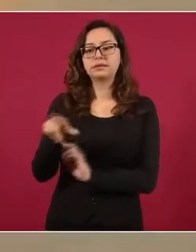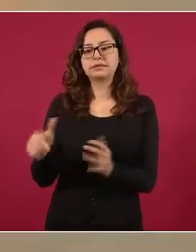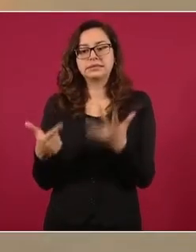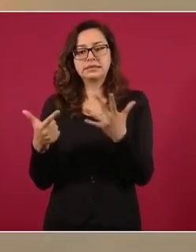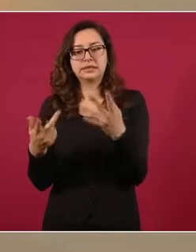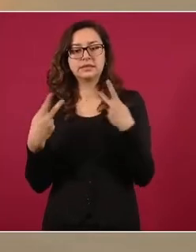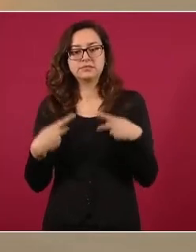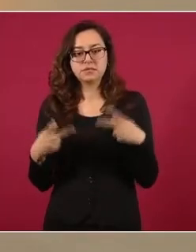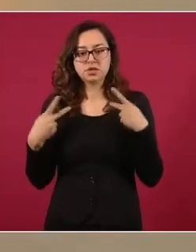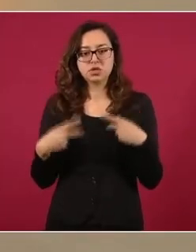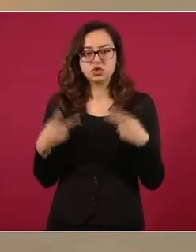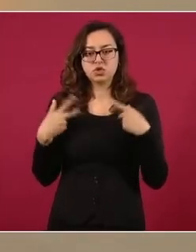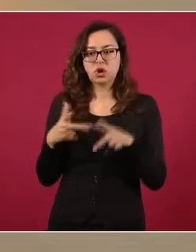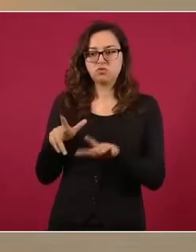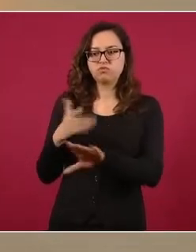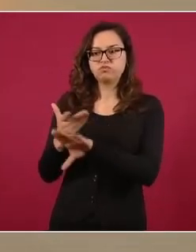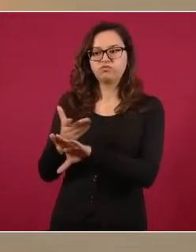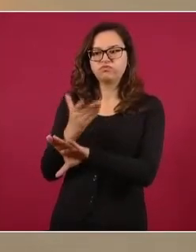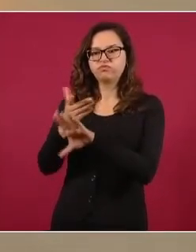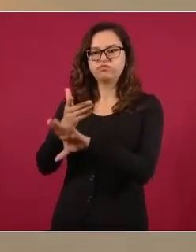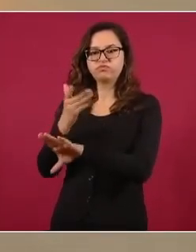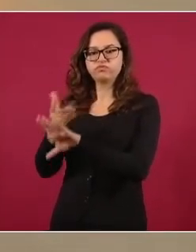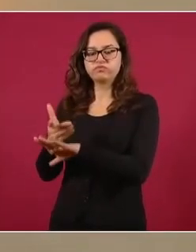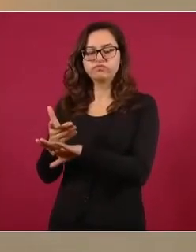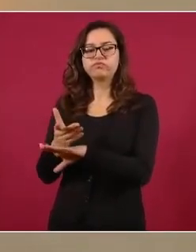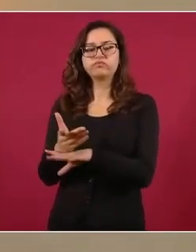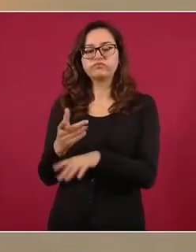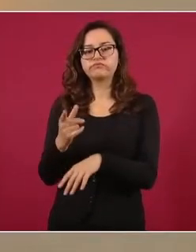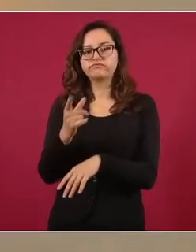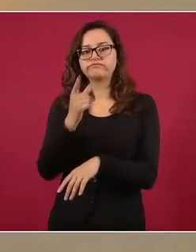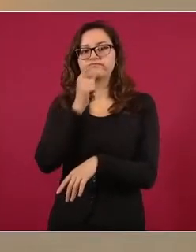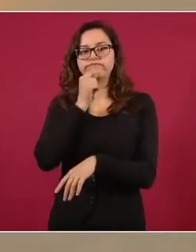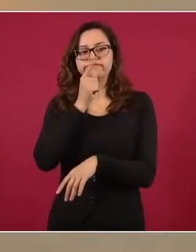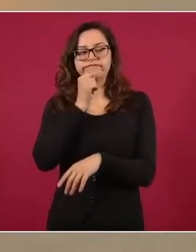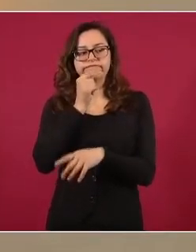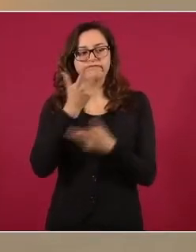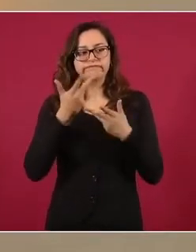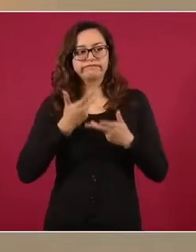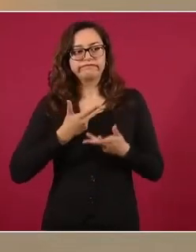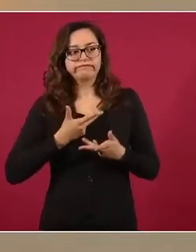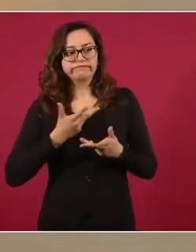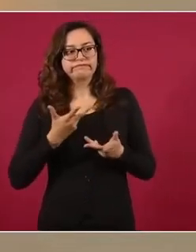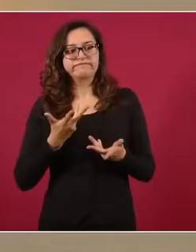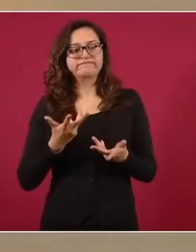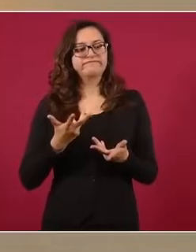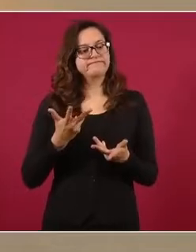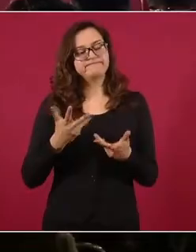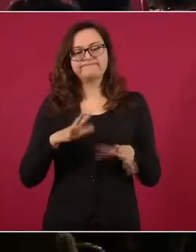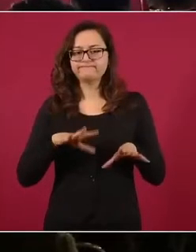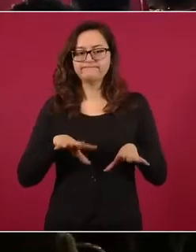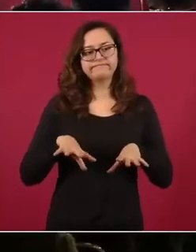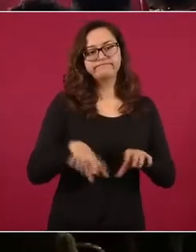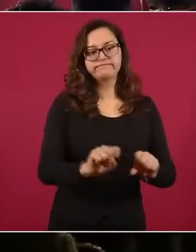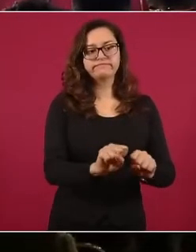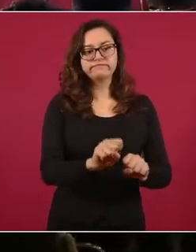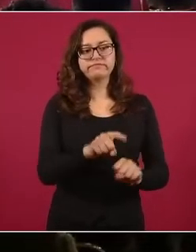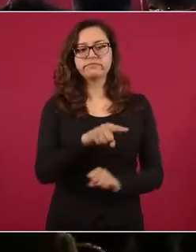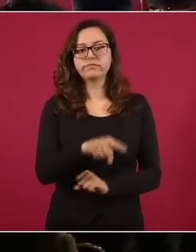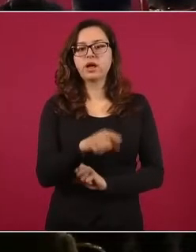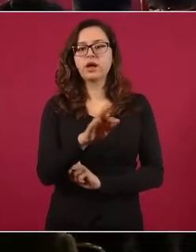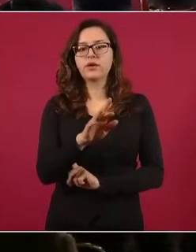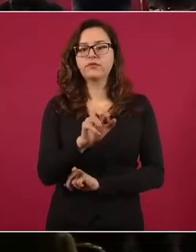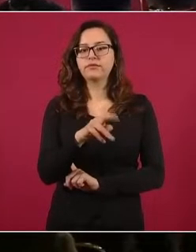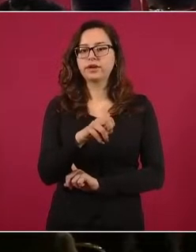agresión en contra de elementos de la Policía de Investigación, se logró la detención de Fernando N. y otro